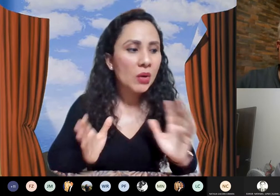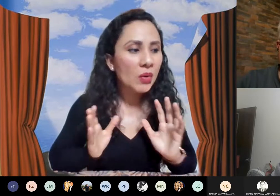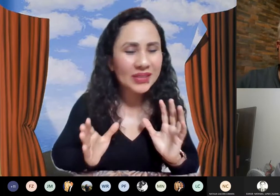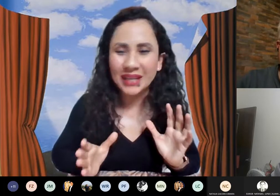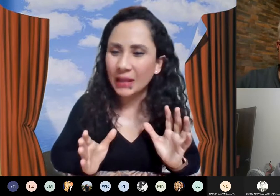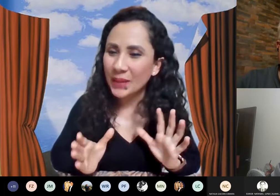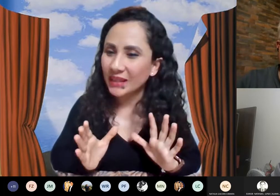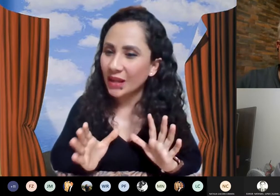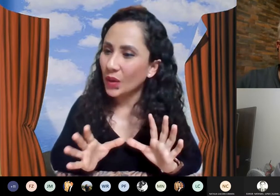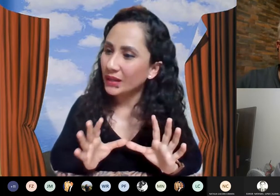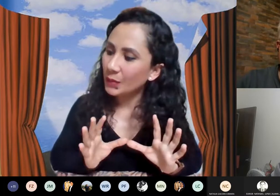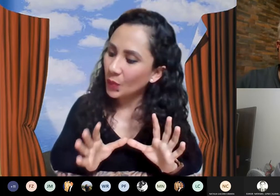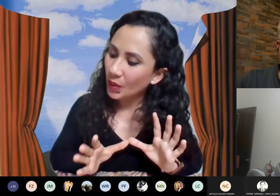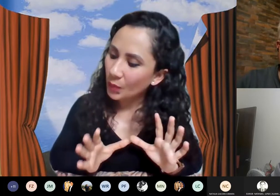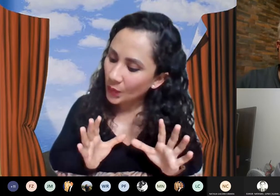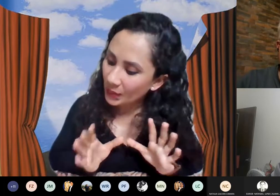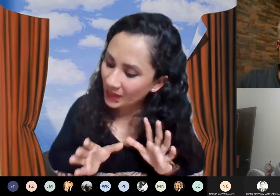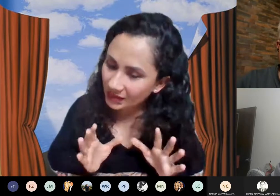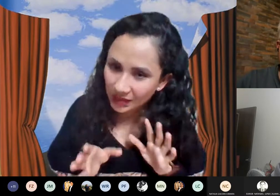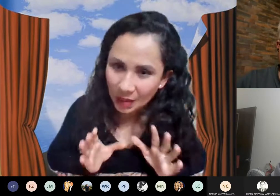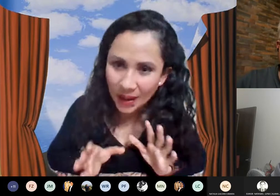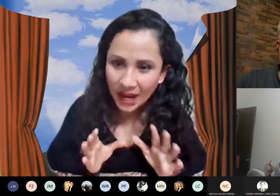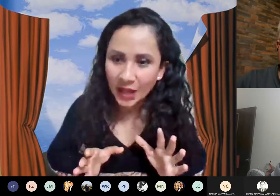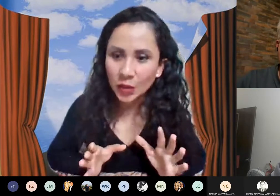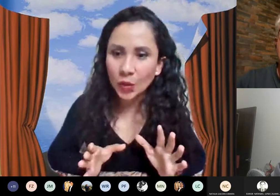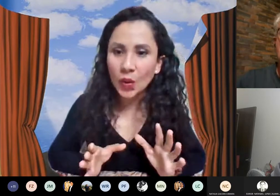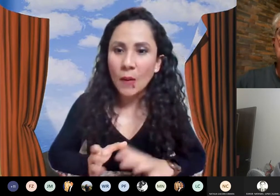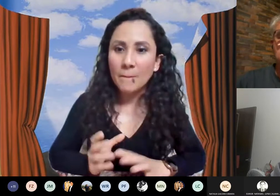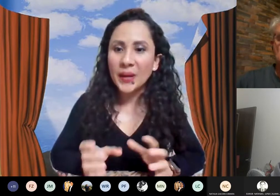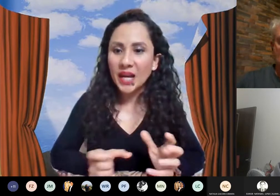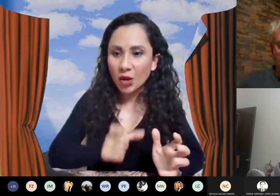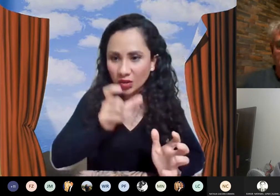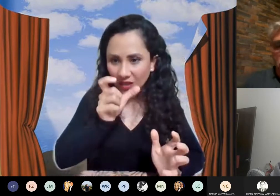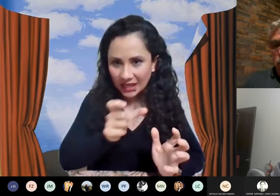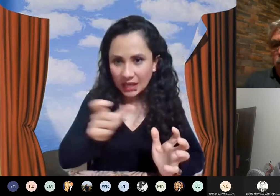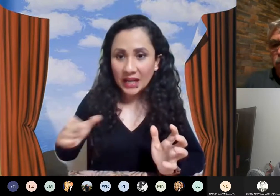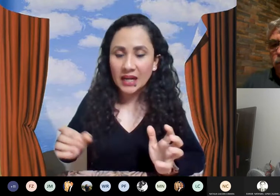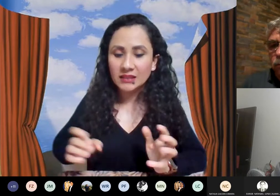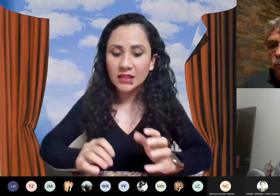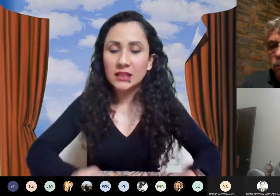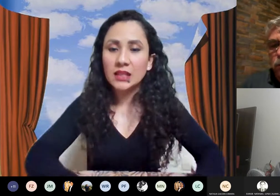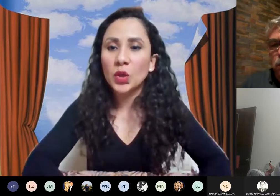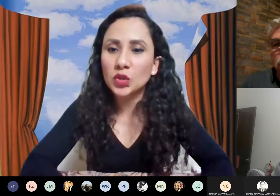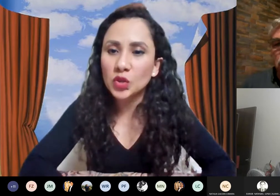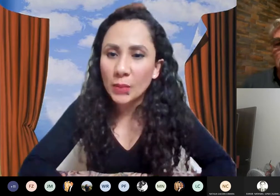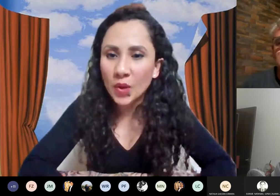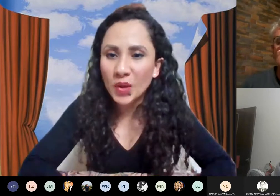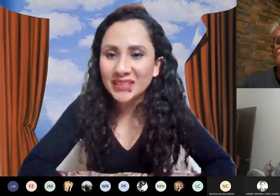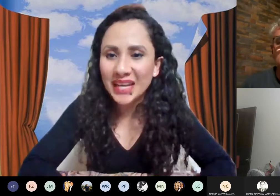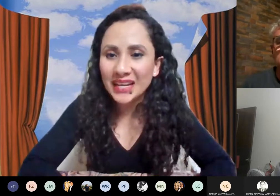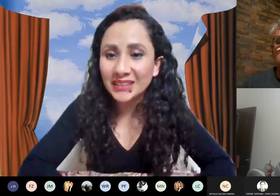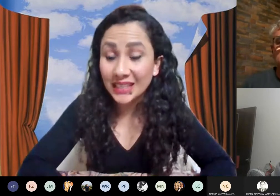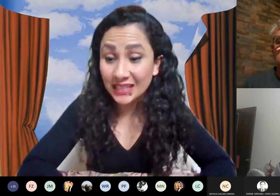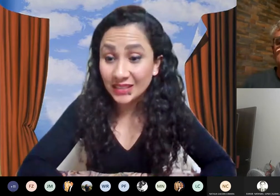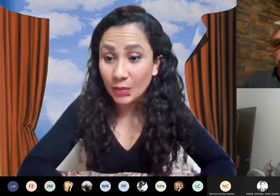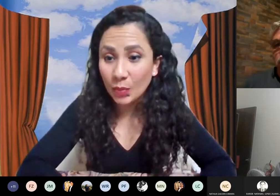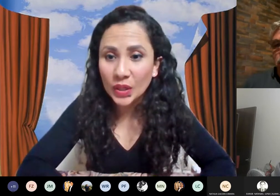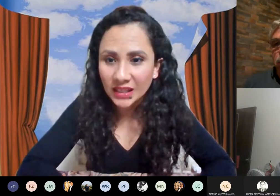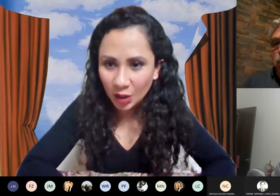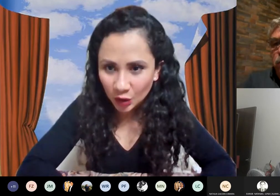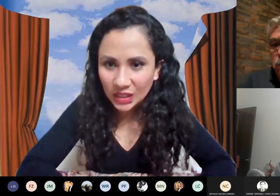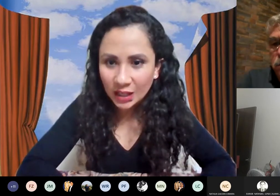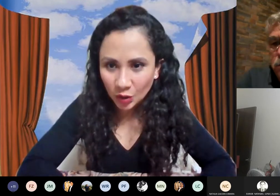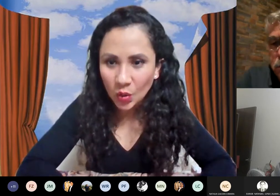no recuerdo exactamente con qué tipo de problema está trabajando pero tiene que manejar series de tiempo entonces lo que puedo hacer es